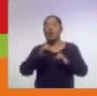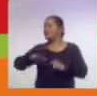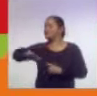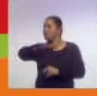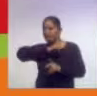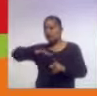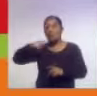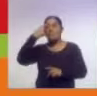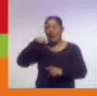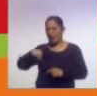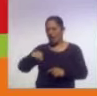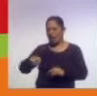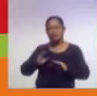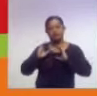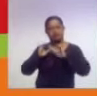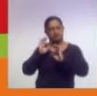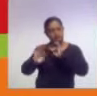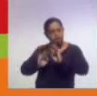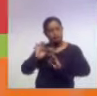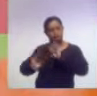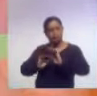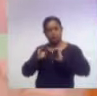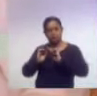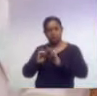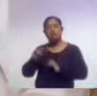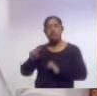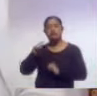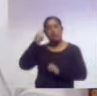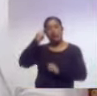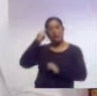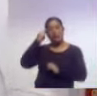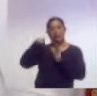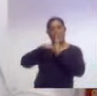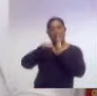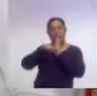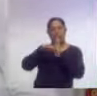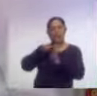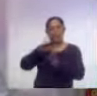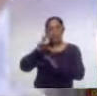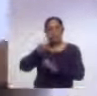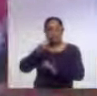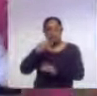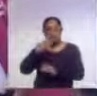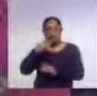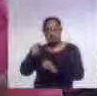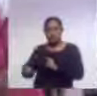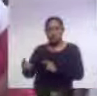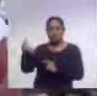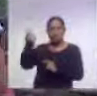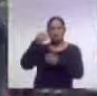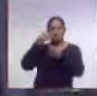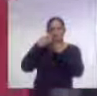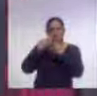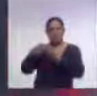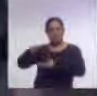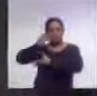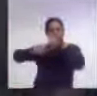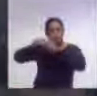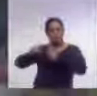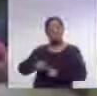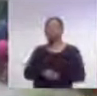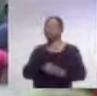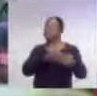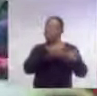para que él no fuese una persona nociva entre todos los demás. Se sigue la historia y en México es hasta